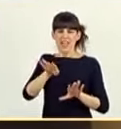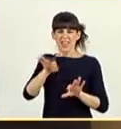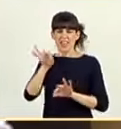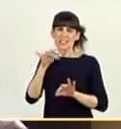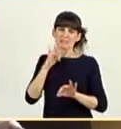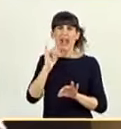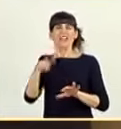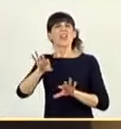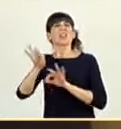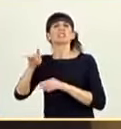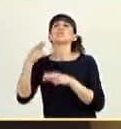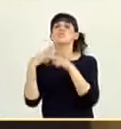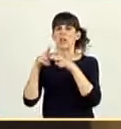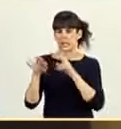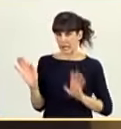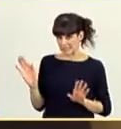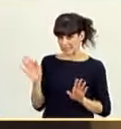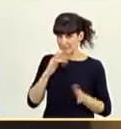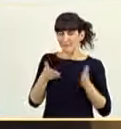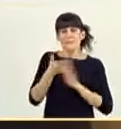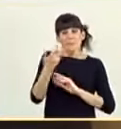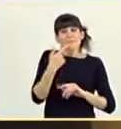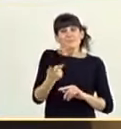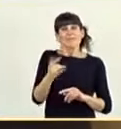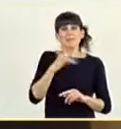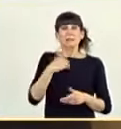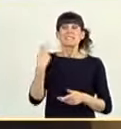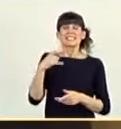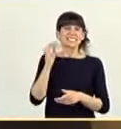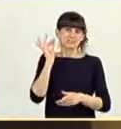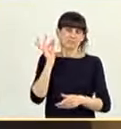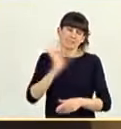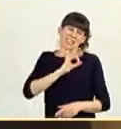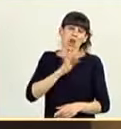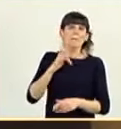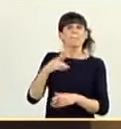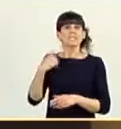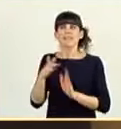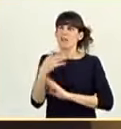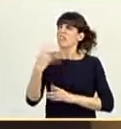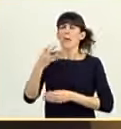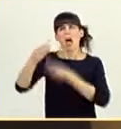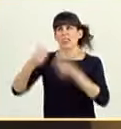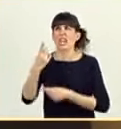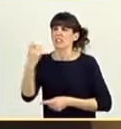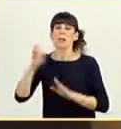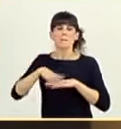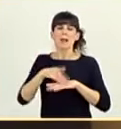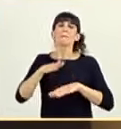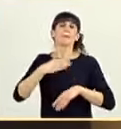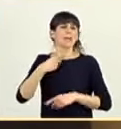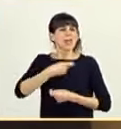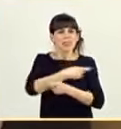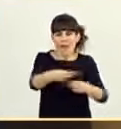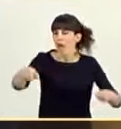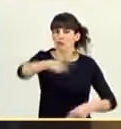políticas. Y termino, señora presidenta. Nosotros lo que le pedimos es que haga lo que sea necesario para que puedan dar papeles a todo el mundo.